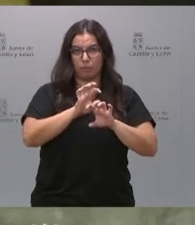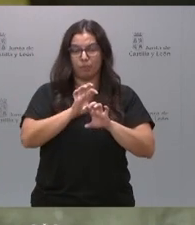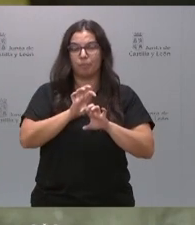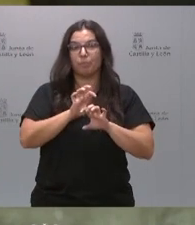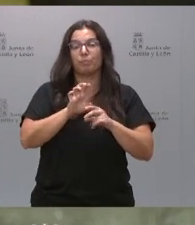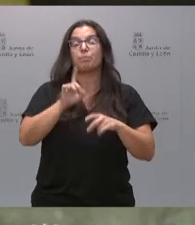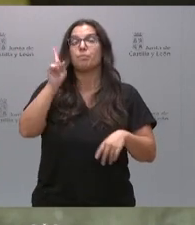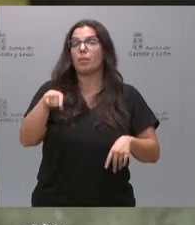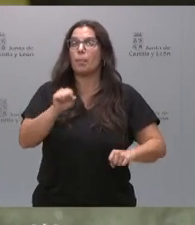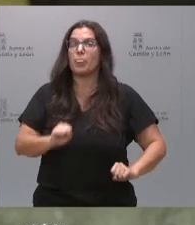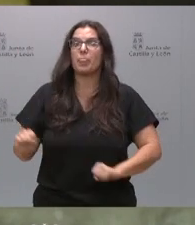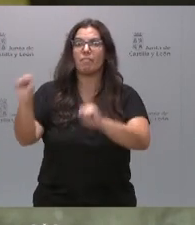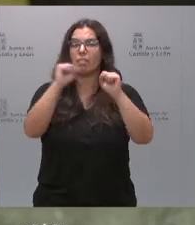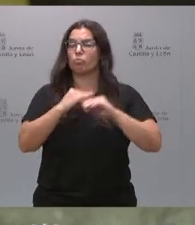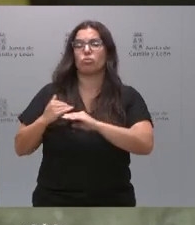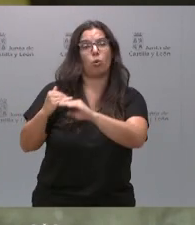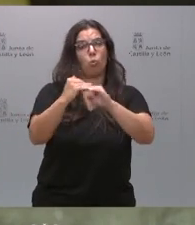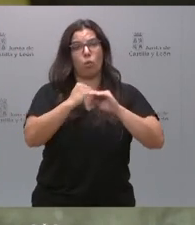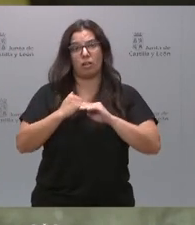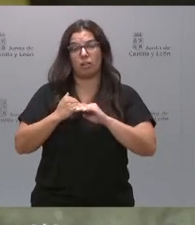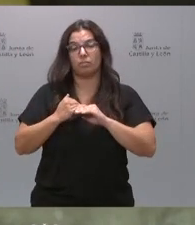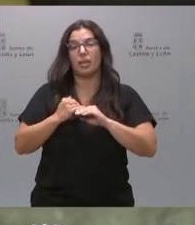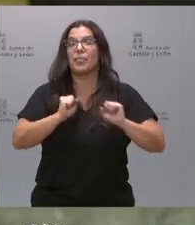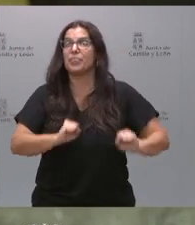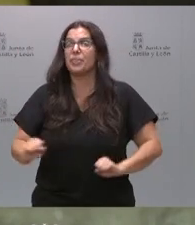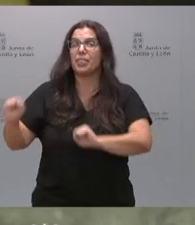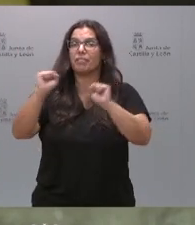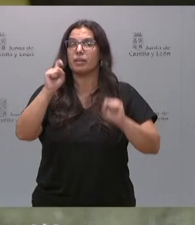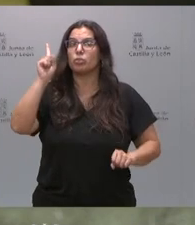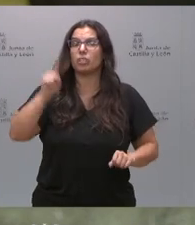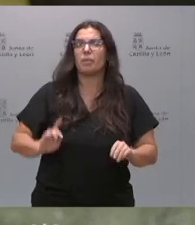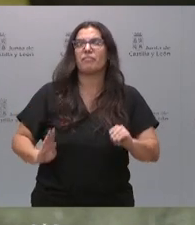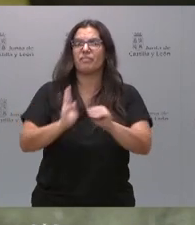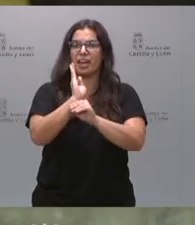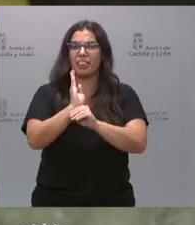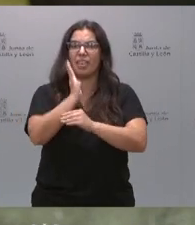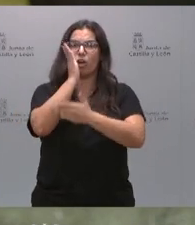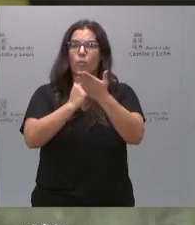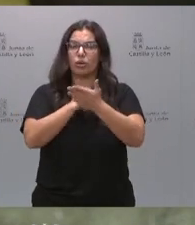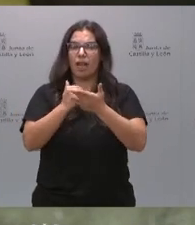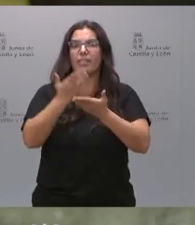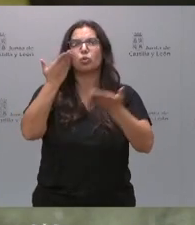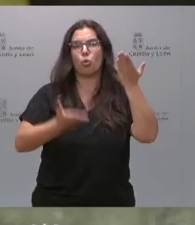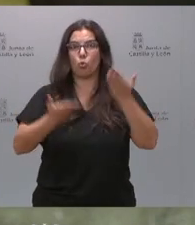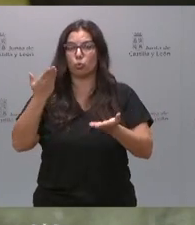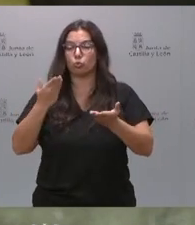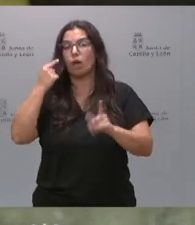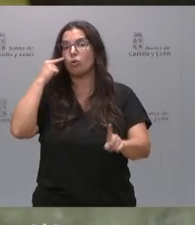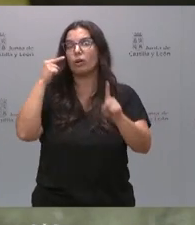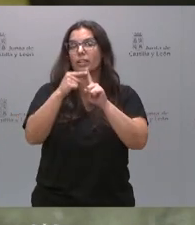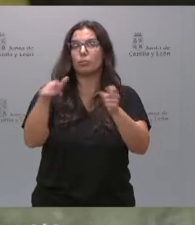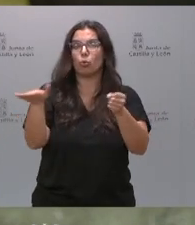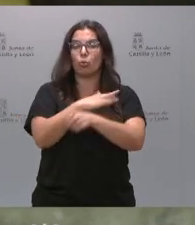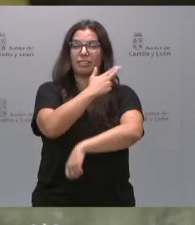Defenderemos la igualdad. Defenderemos también una financiación justa para la sanidad de